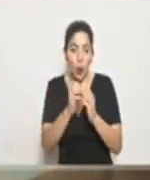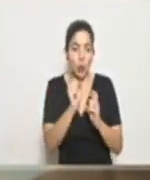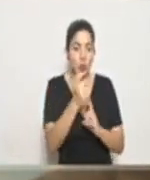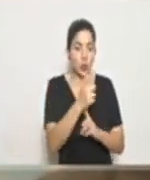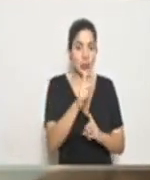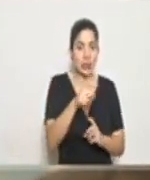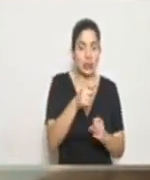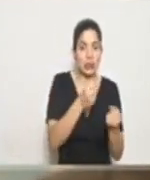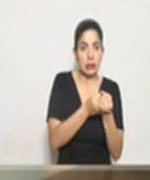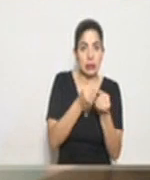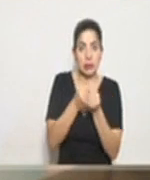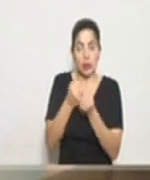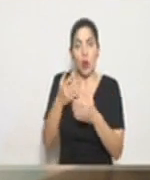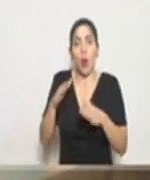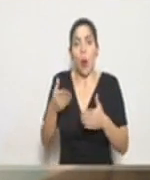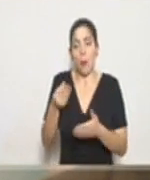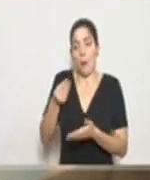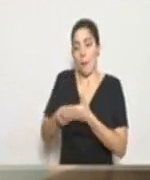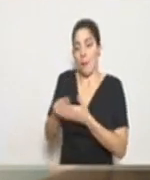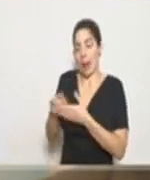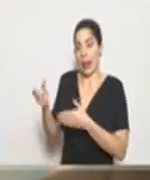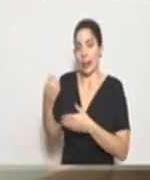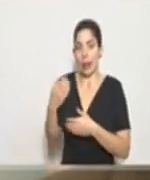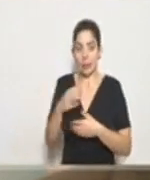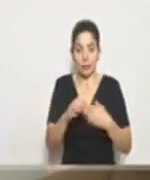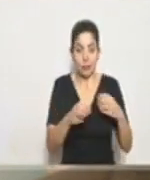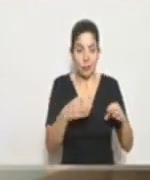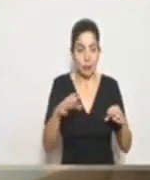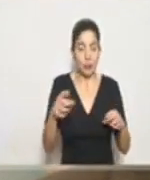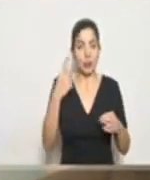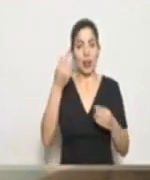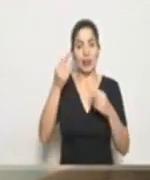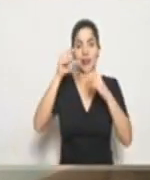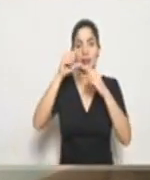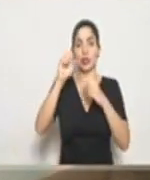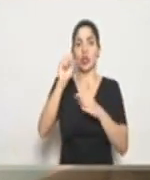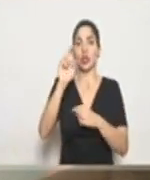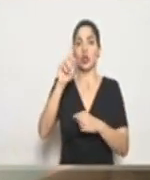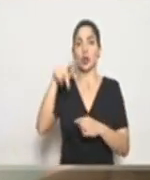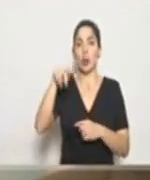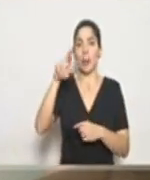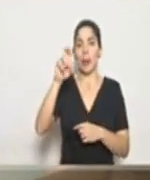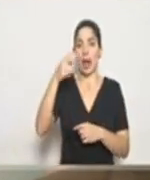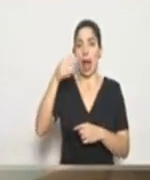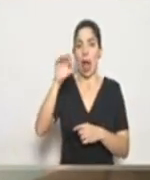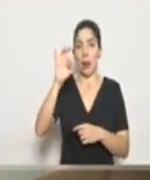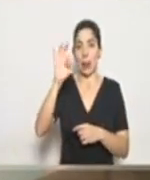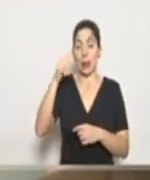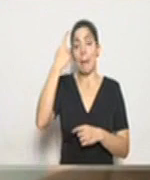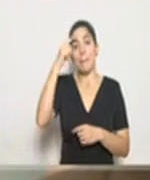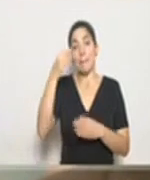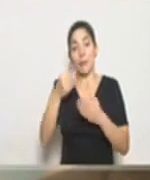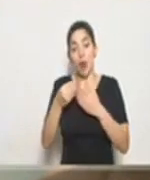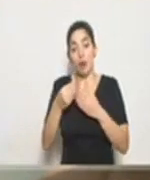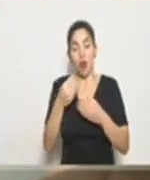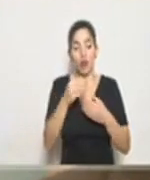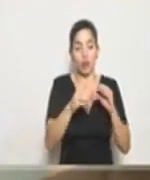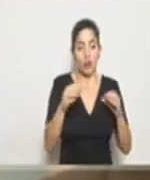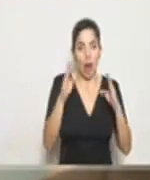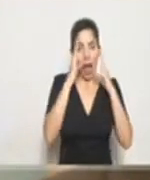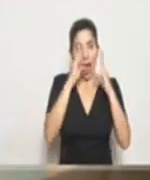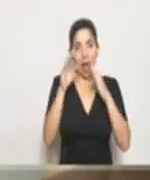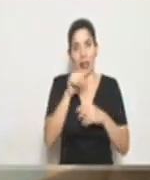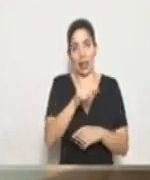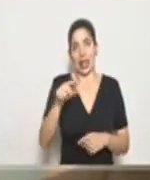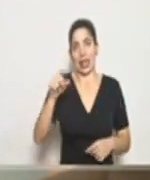sociales, tomando el dinero que corresponde al superávit para no dejar de atender esas necesidades. Asimismo, la